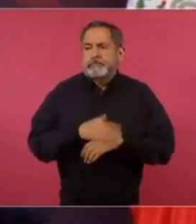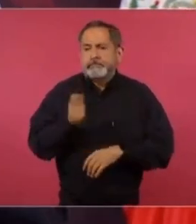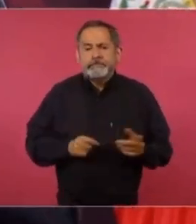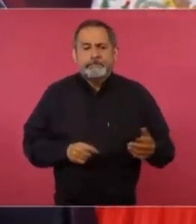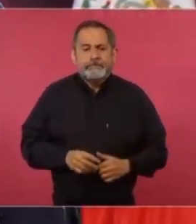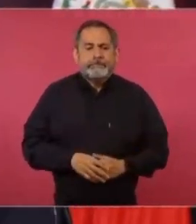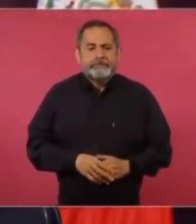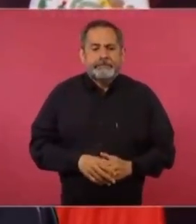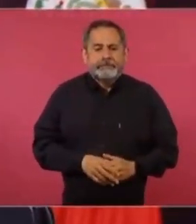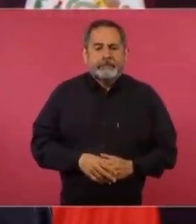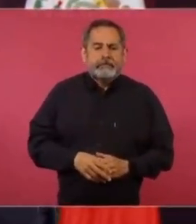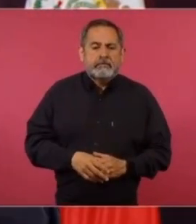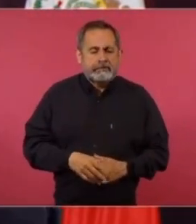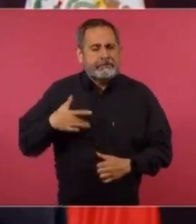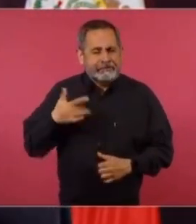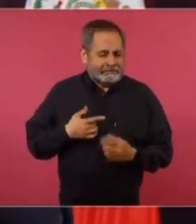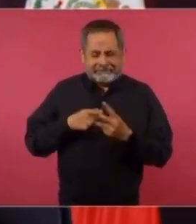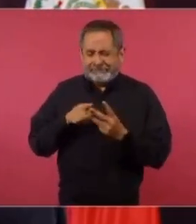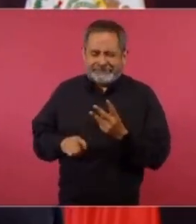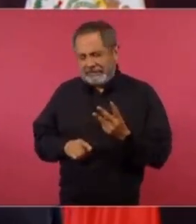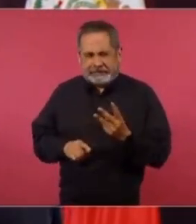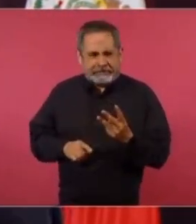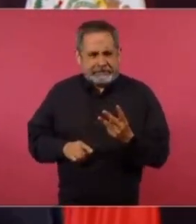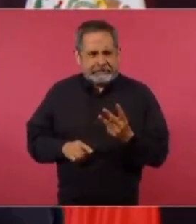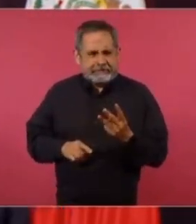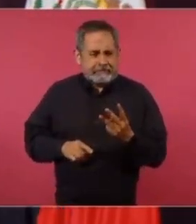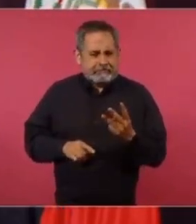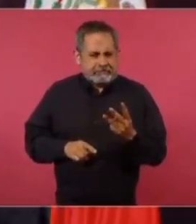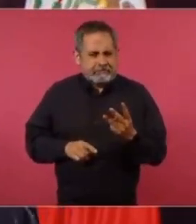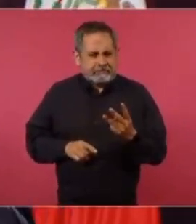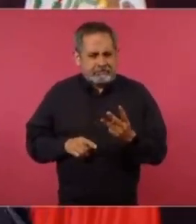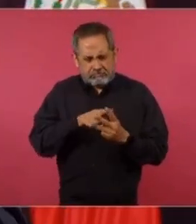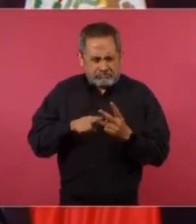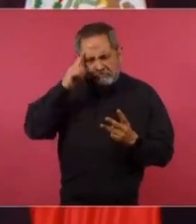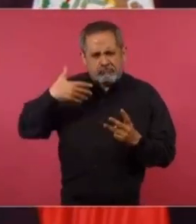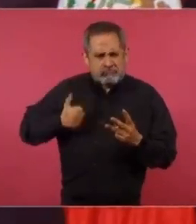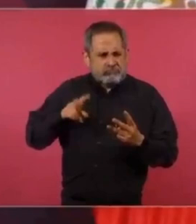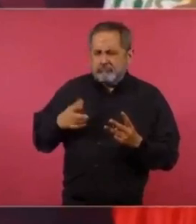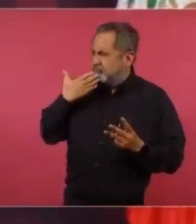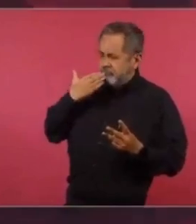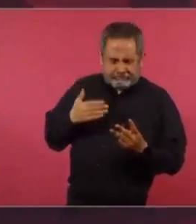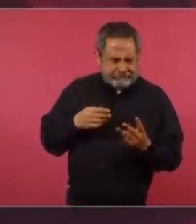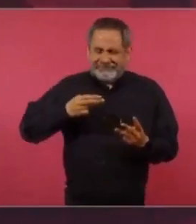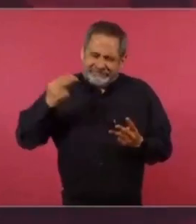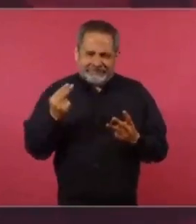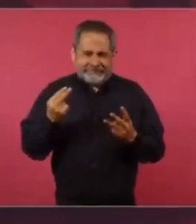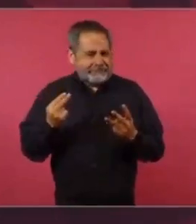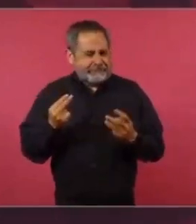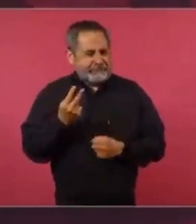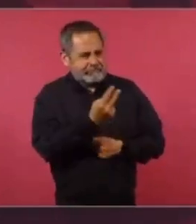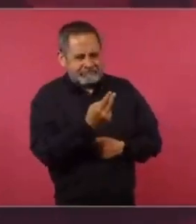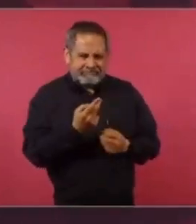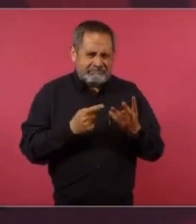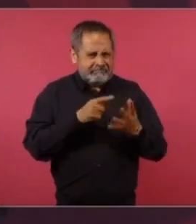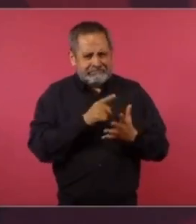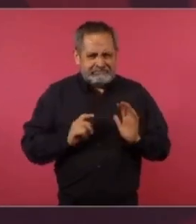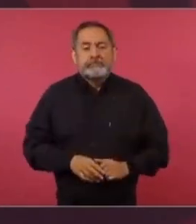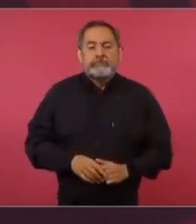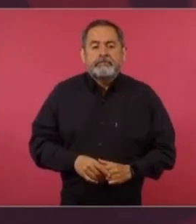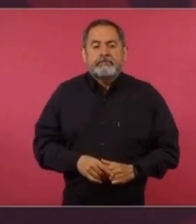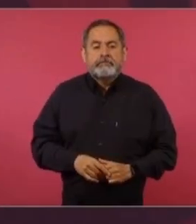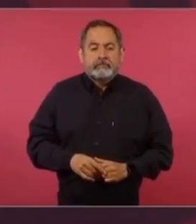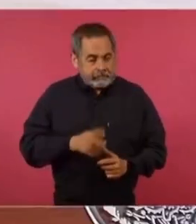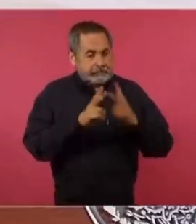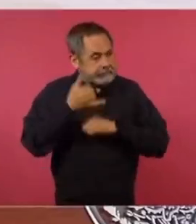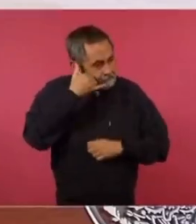sentía yo que tres estaban convencidos de que era necesario que la Guardia Nacional pasara a la Secretaría de Casa.